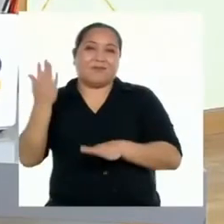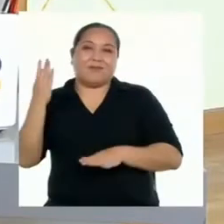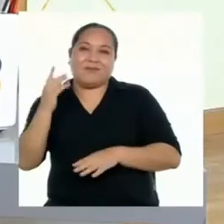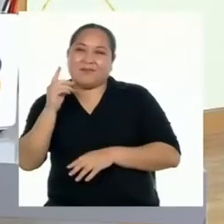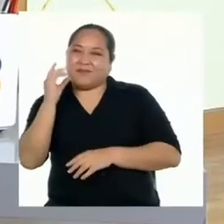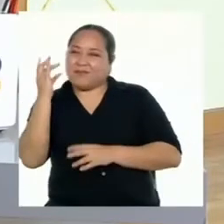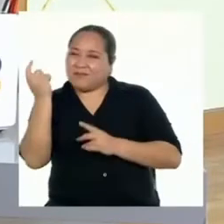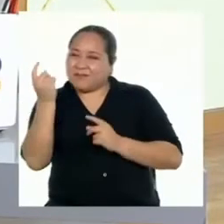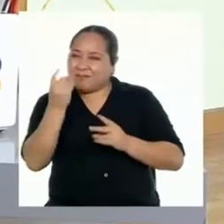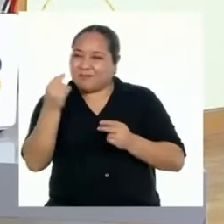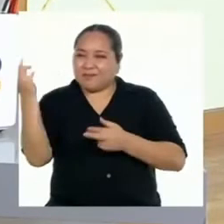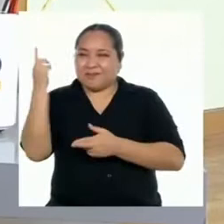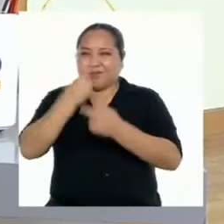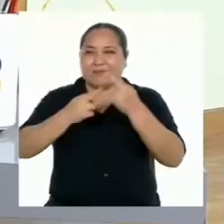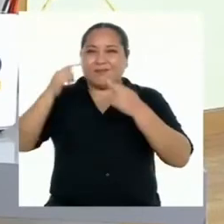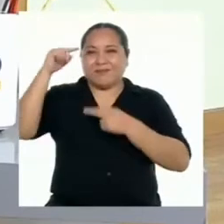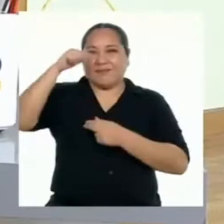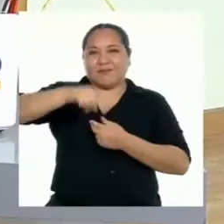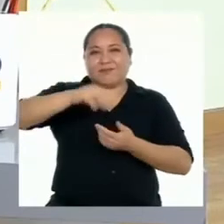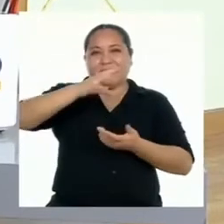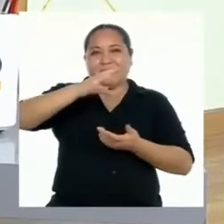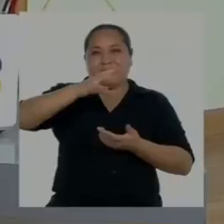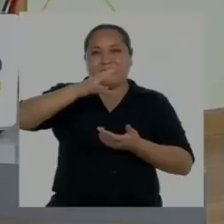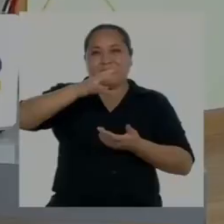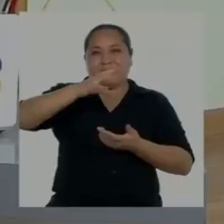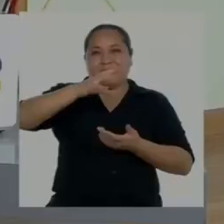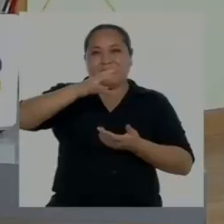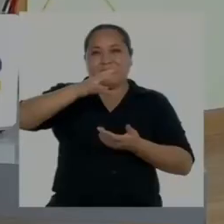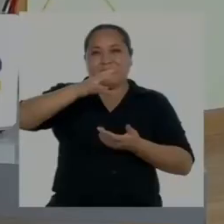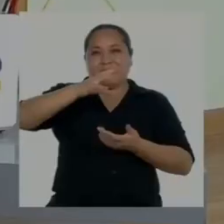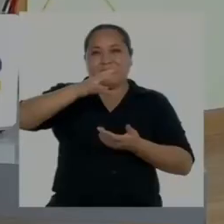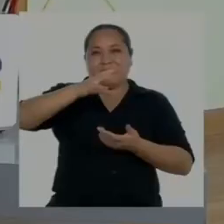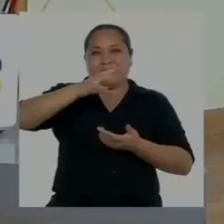en nada regresamos con Aprendo en Casa.